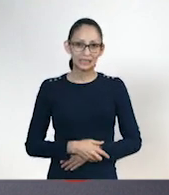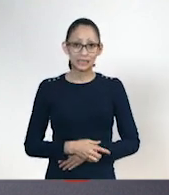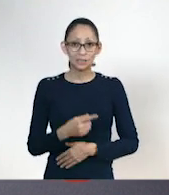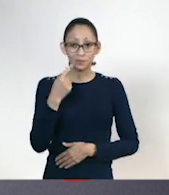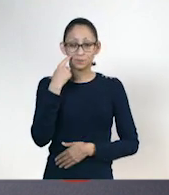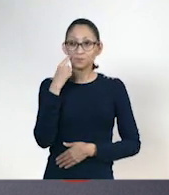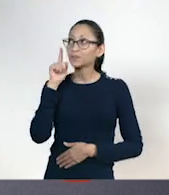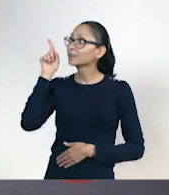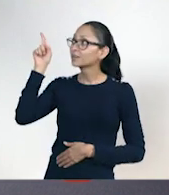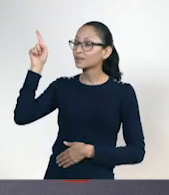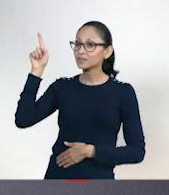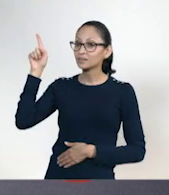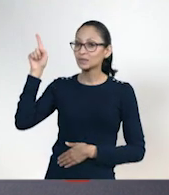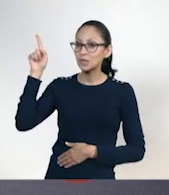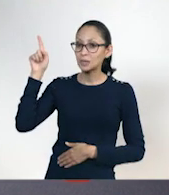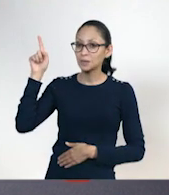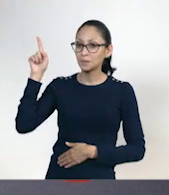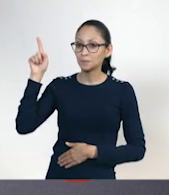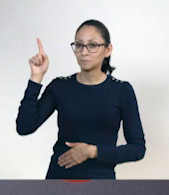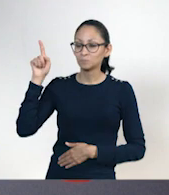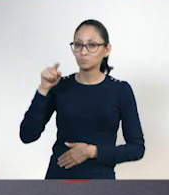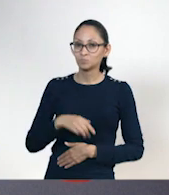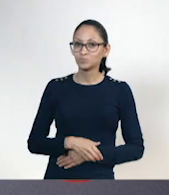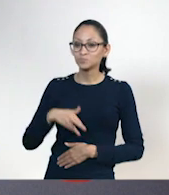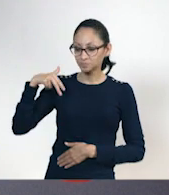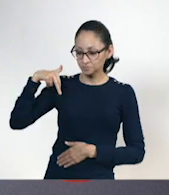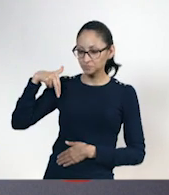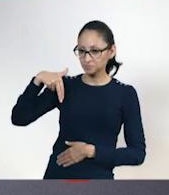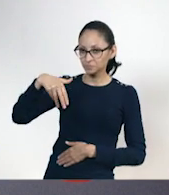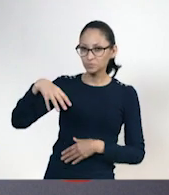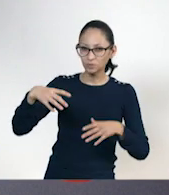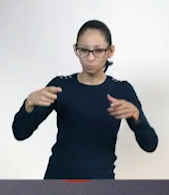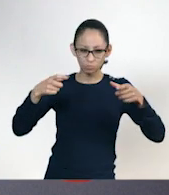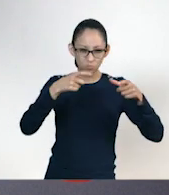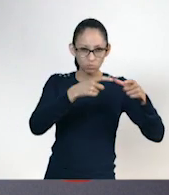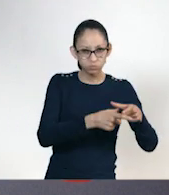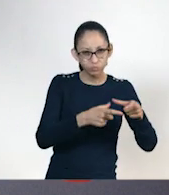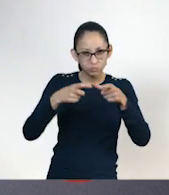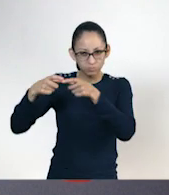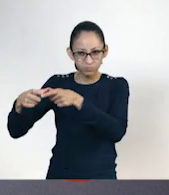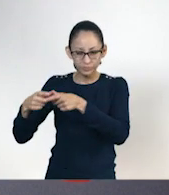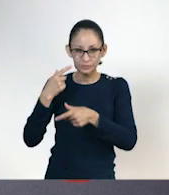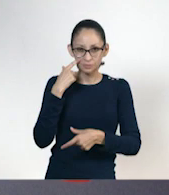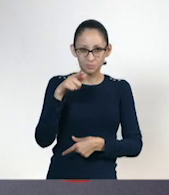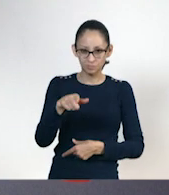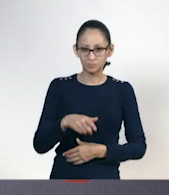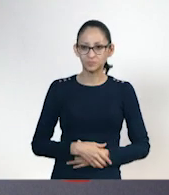hacia el cono. Perfecto, maestro. ¿Listo? Cuando usted me diga. Ahora.